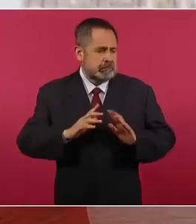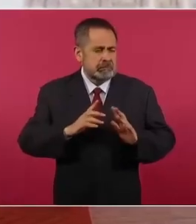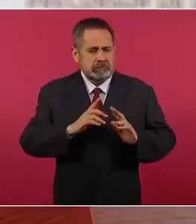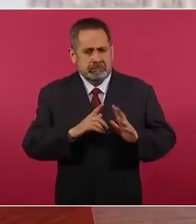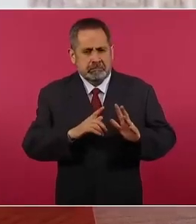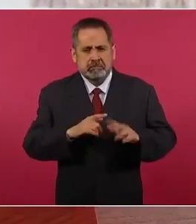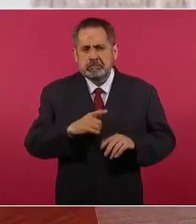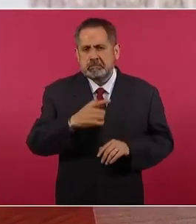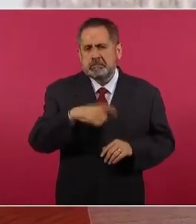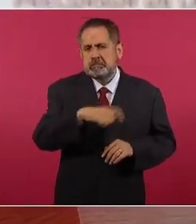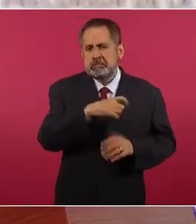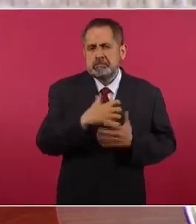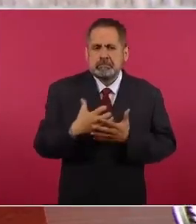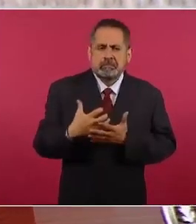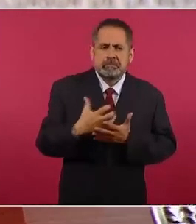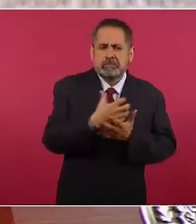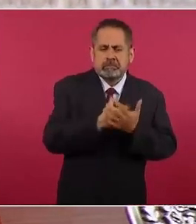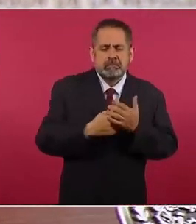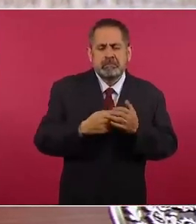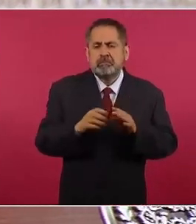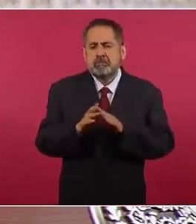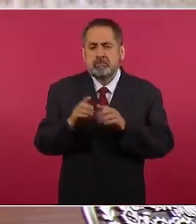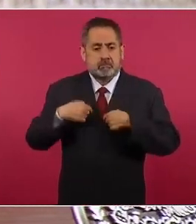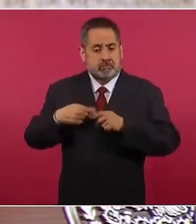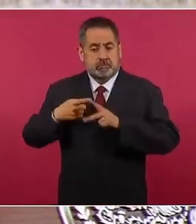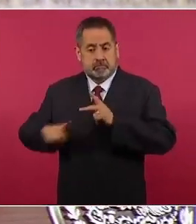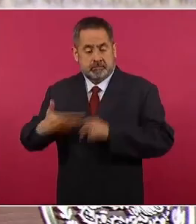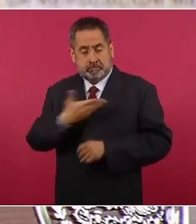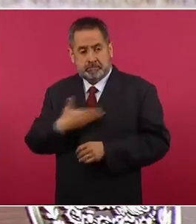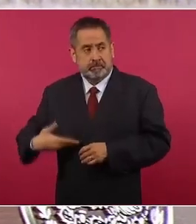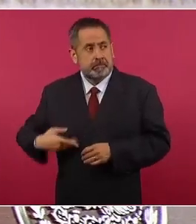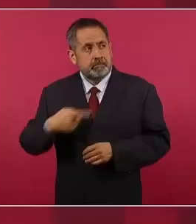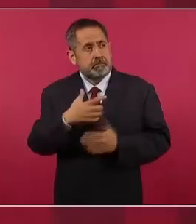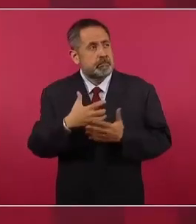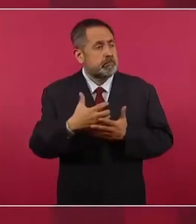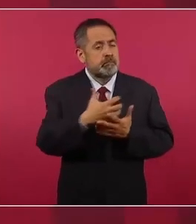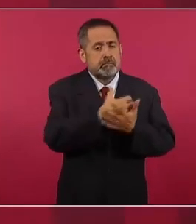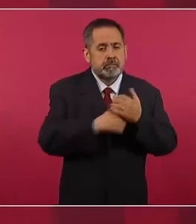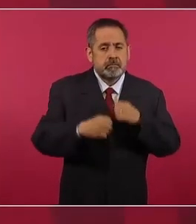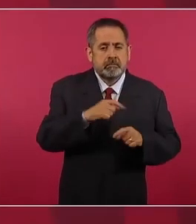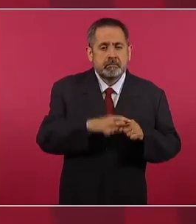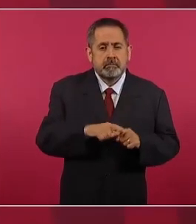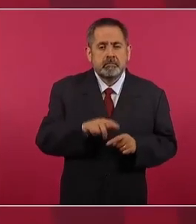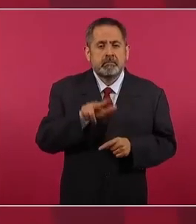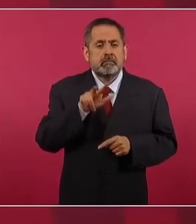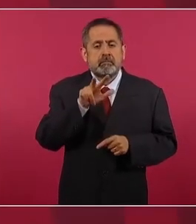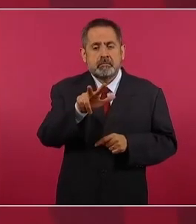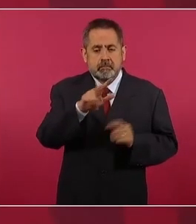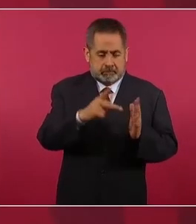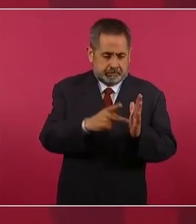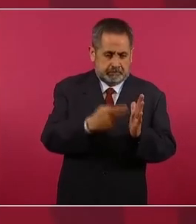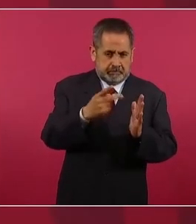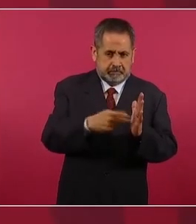llegaban a ganar cuando llegamos 18 veces más